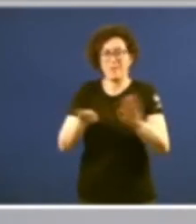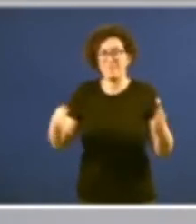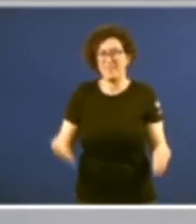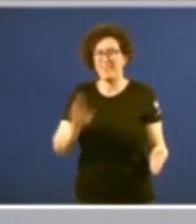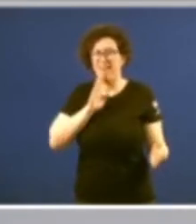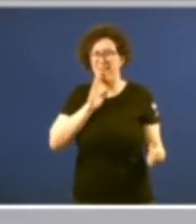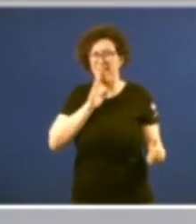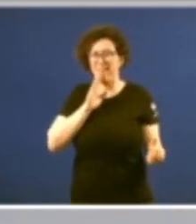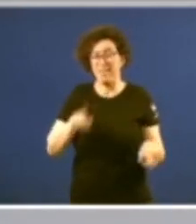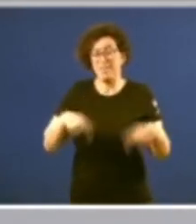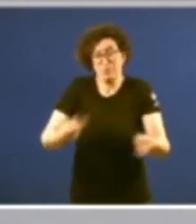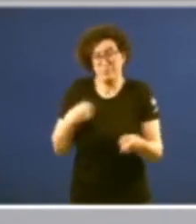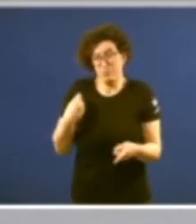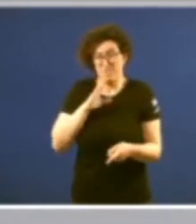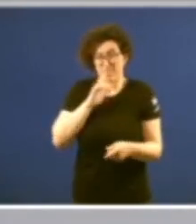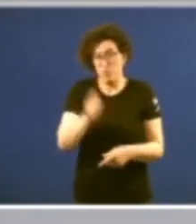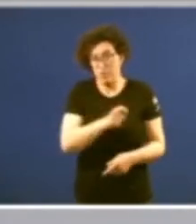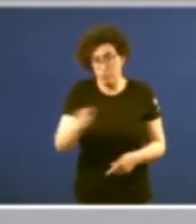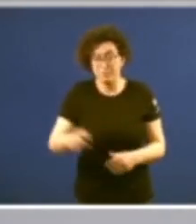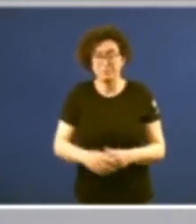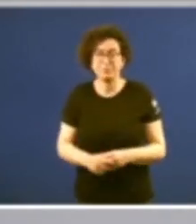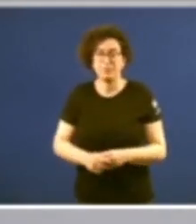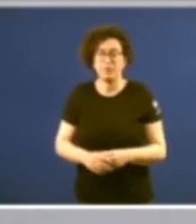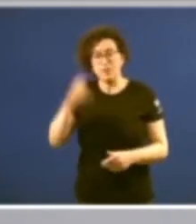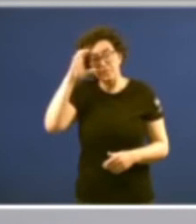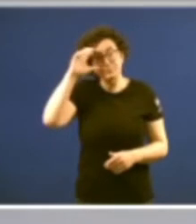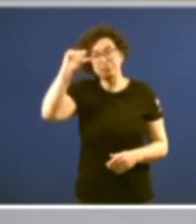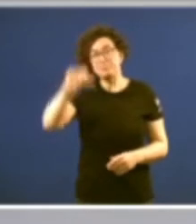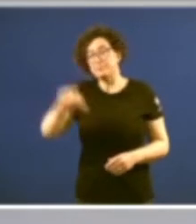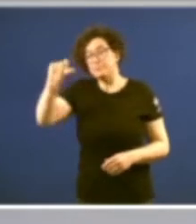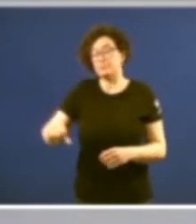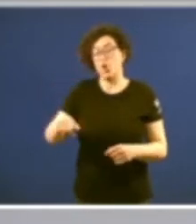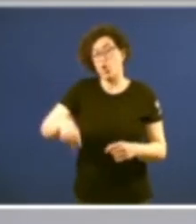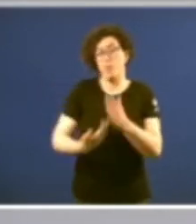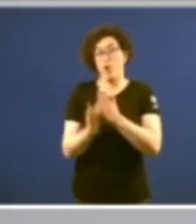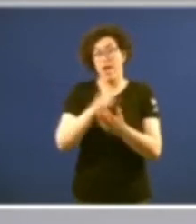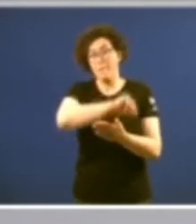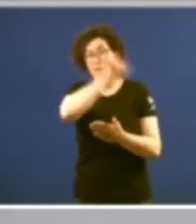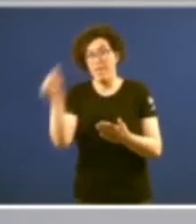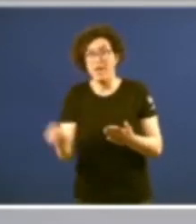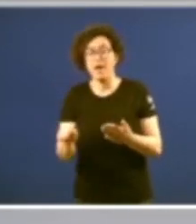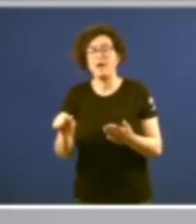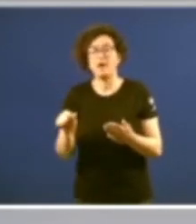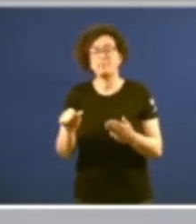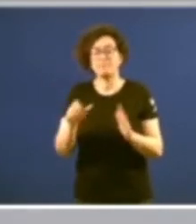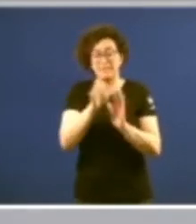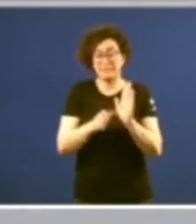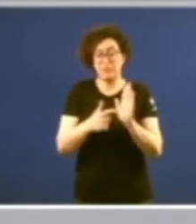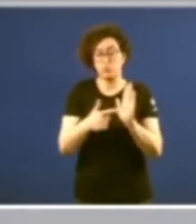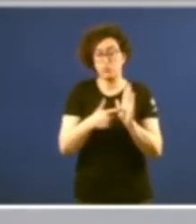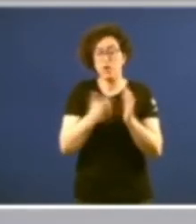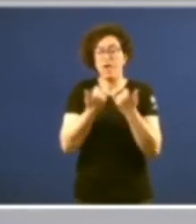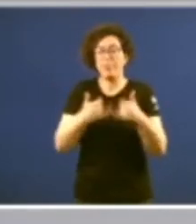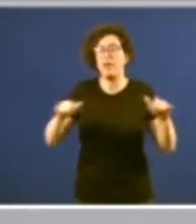da inauguración Como estamos vendo ao longo desta mañá o noso estatuto celebra este